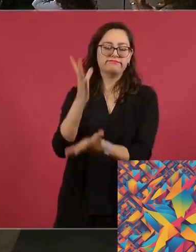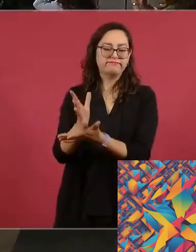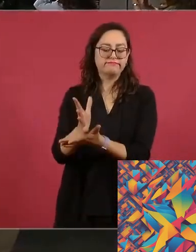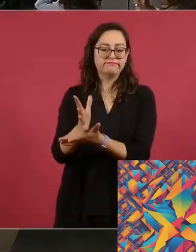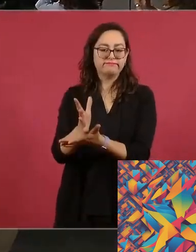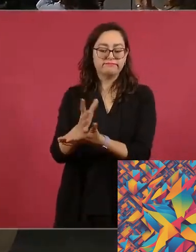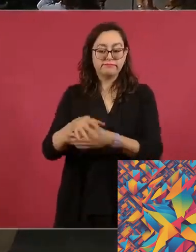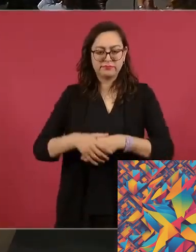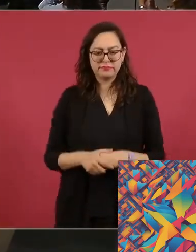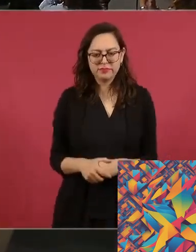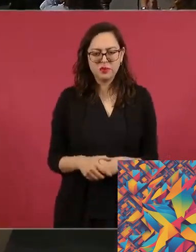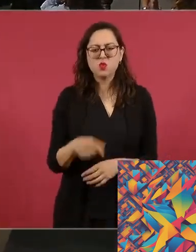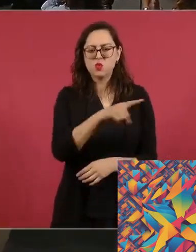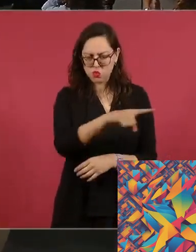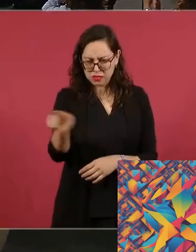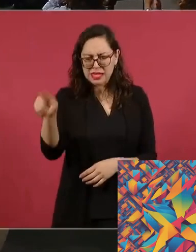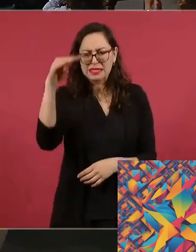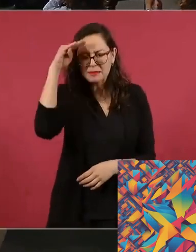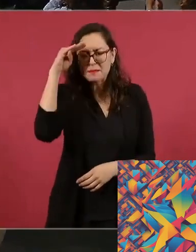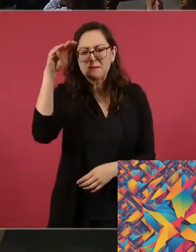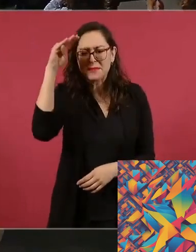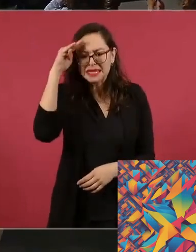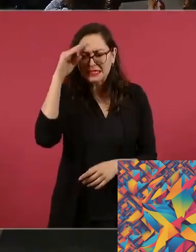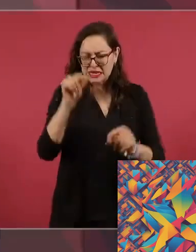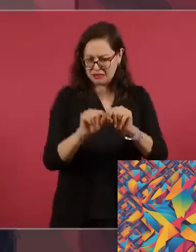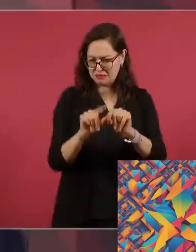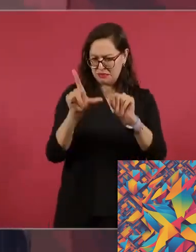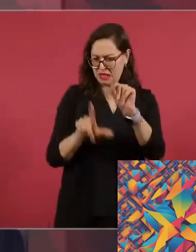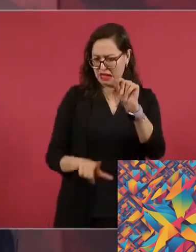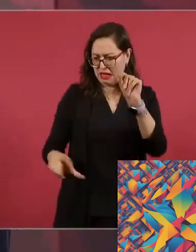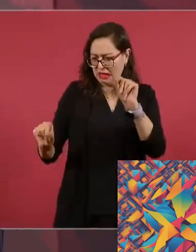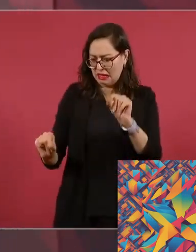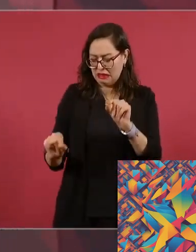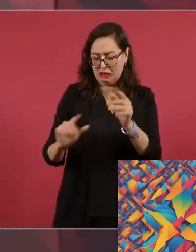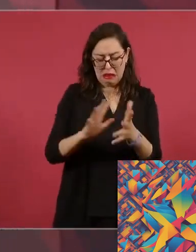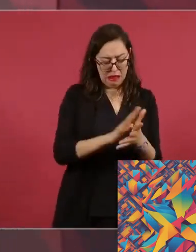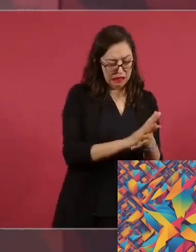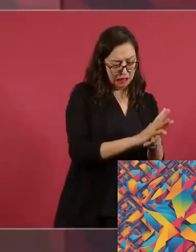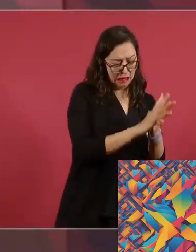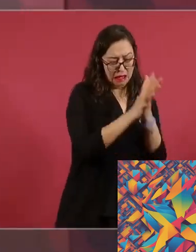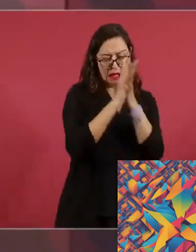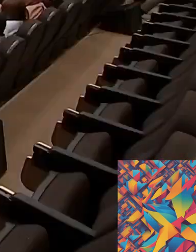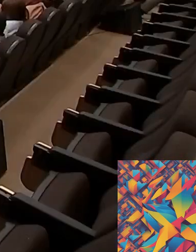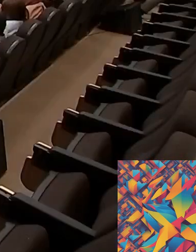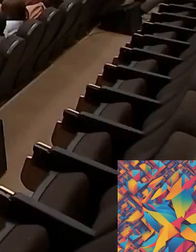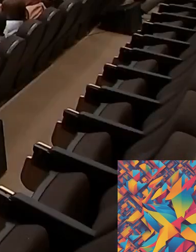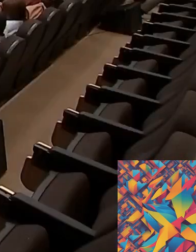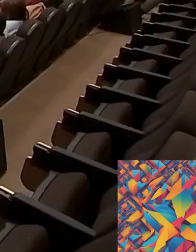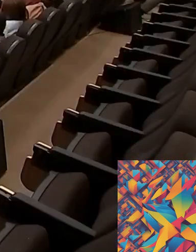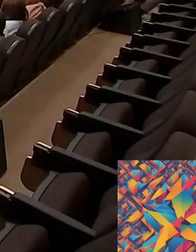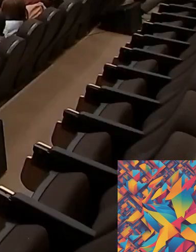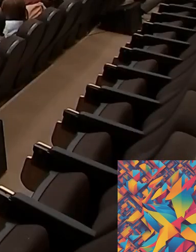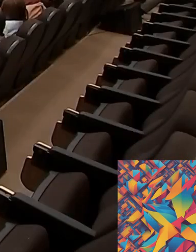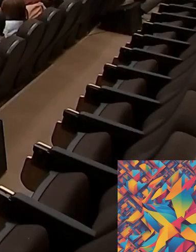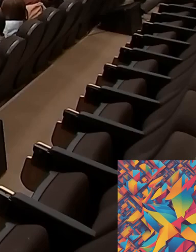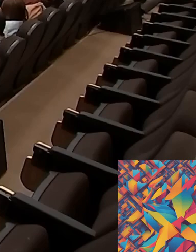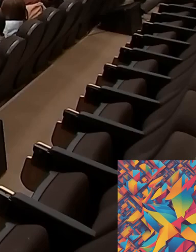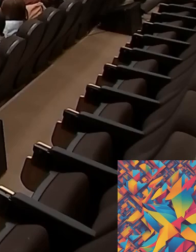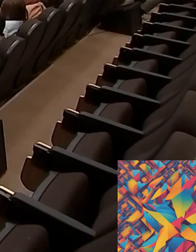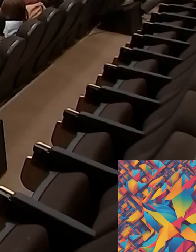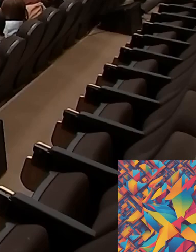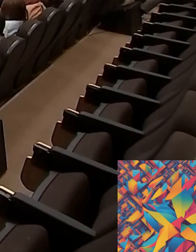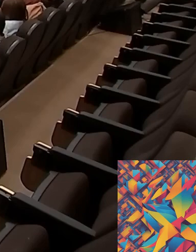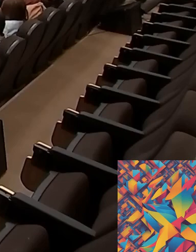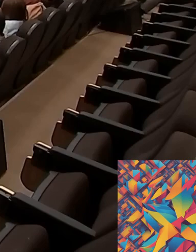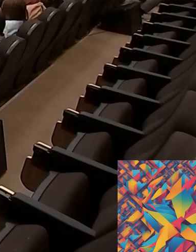sentido de pertenencia y posibilidad en las regiones más afectadas por la migración. Además, la colaboración con Estados Unidos ha